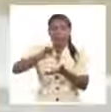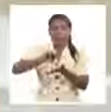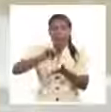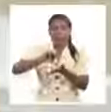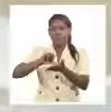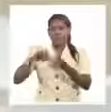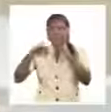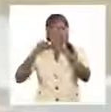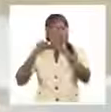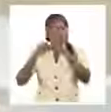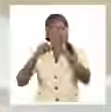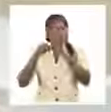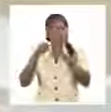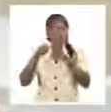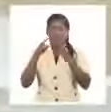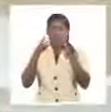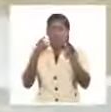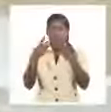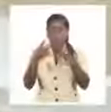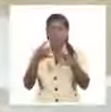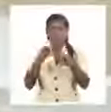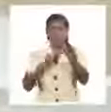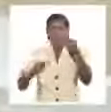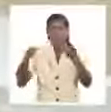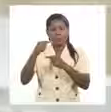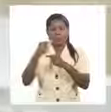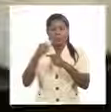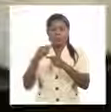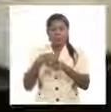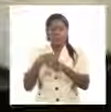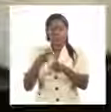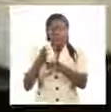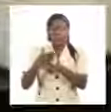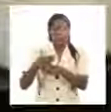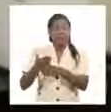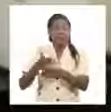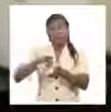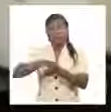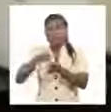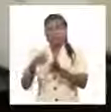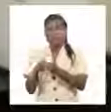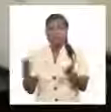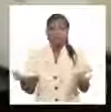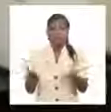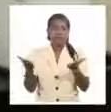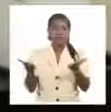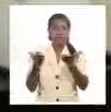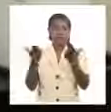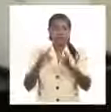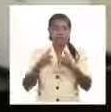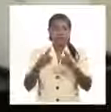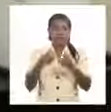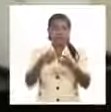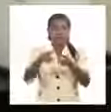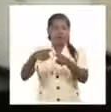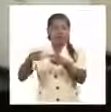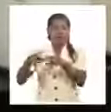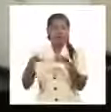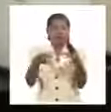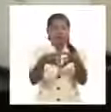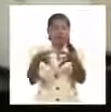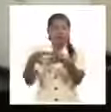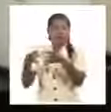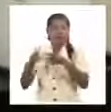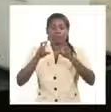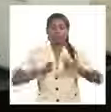añadidos a los que ya se han creado como parte de los programas de proyectos de investigación en el país. Pero